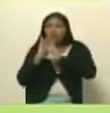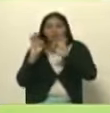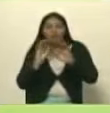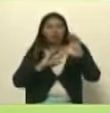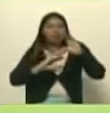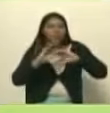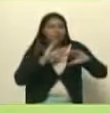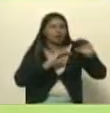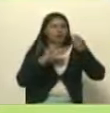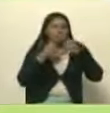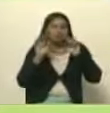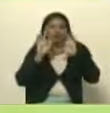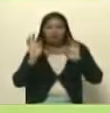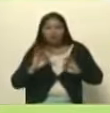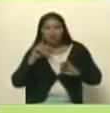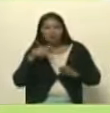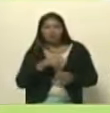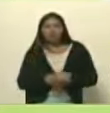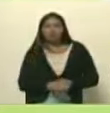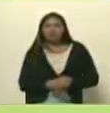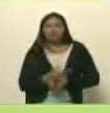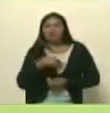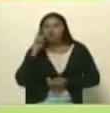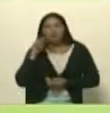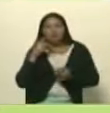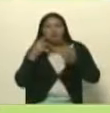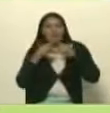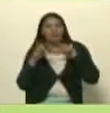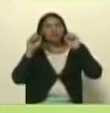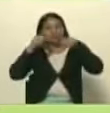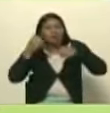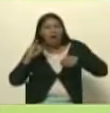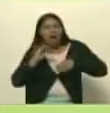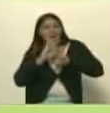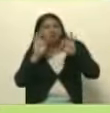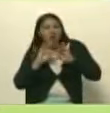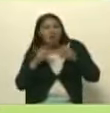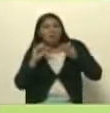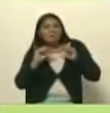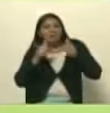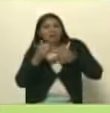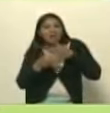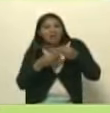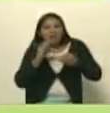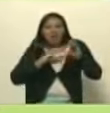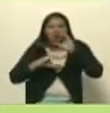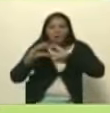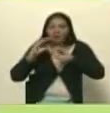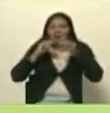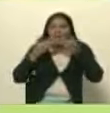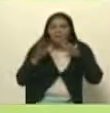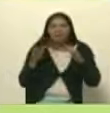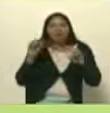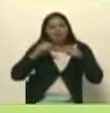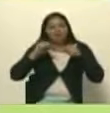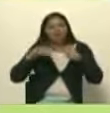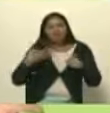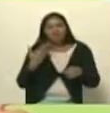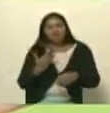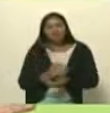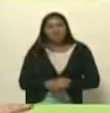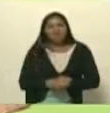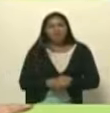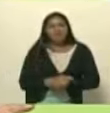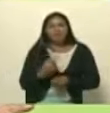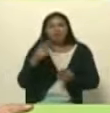comunicación diferente y esa es la diferencia es decir si hay muchas iniciativas de comunicación popular pero la